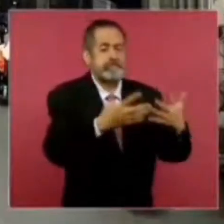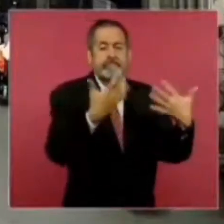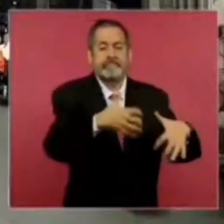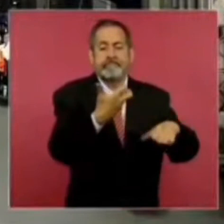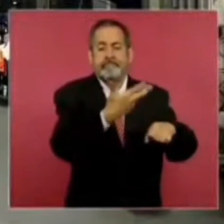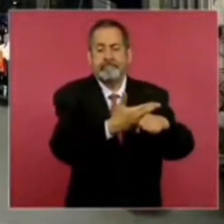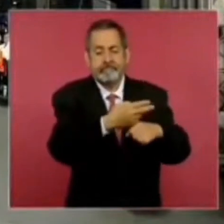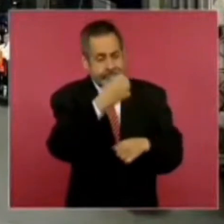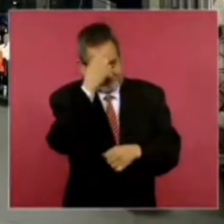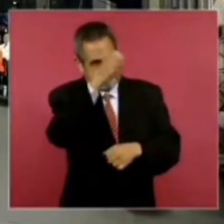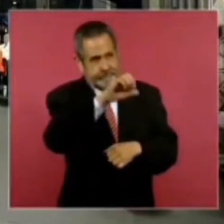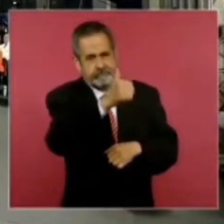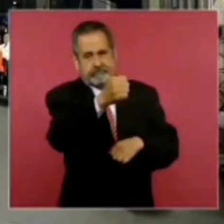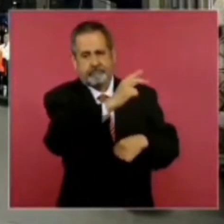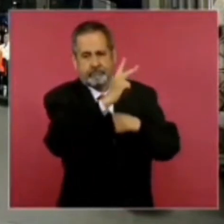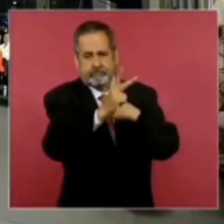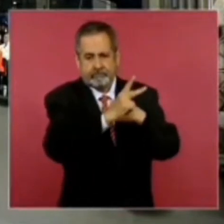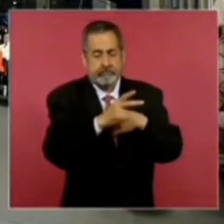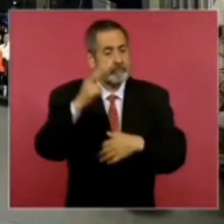extranjeras.